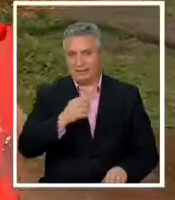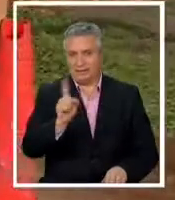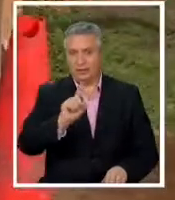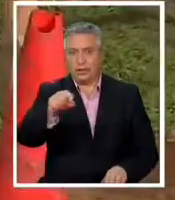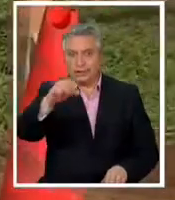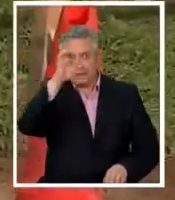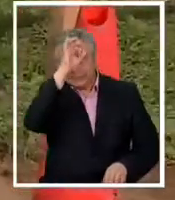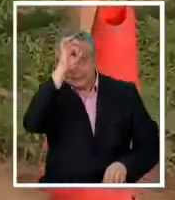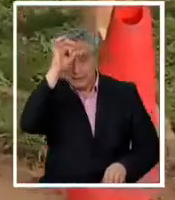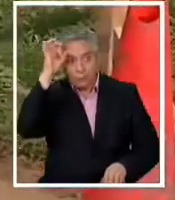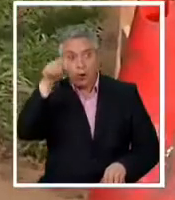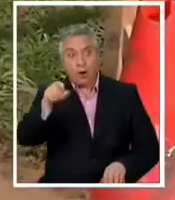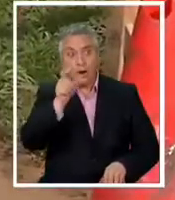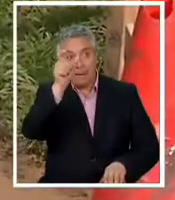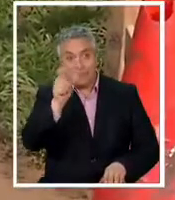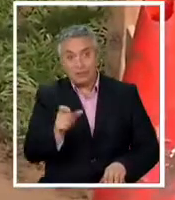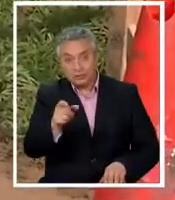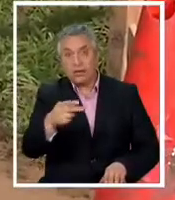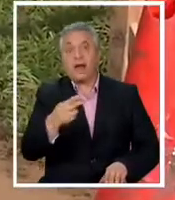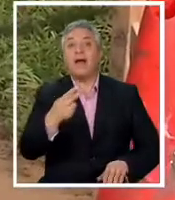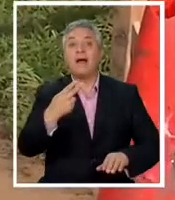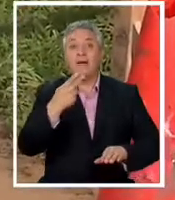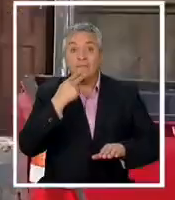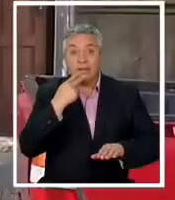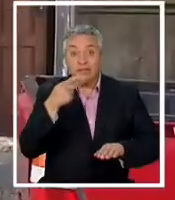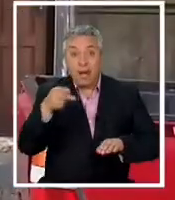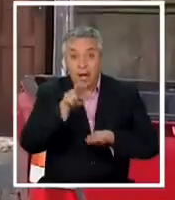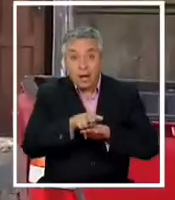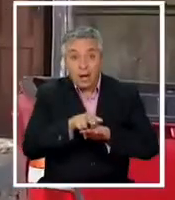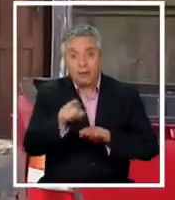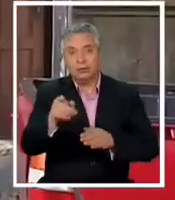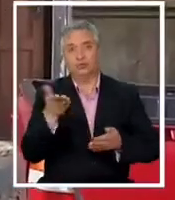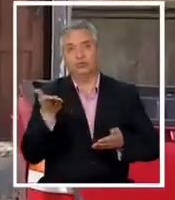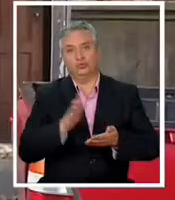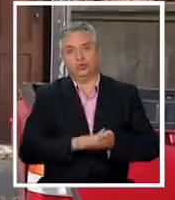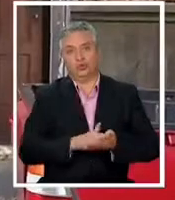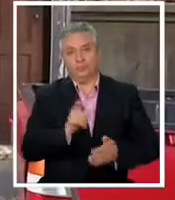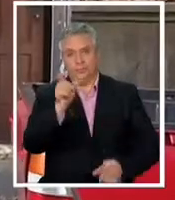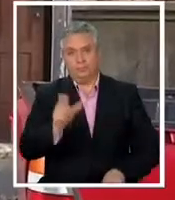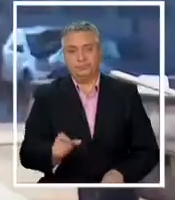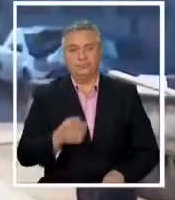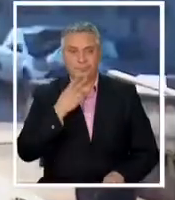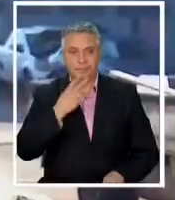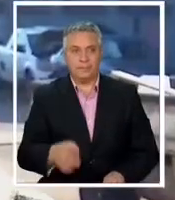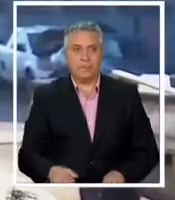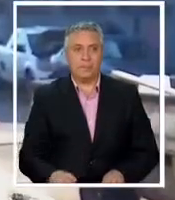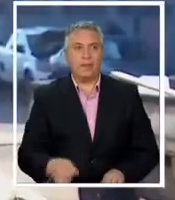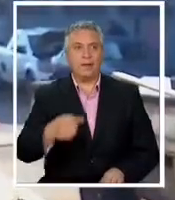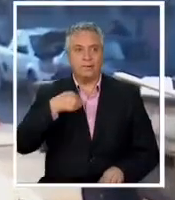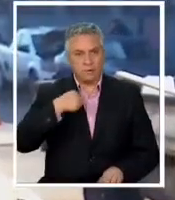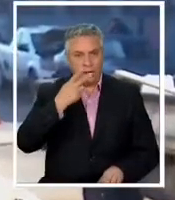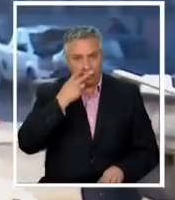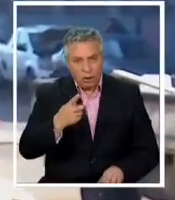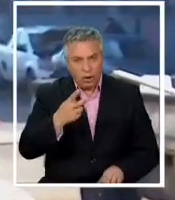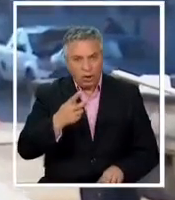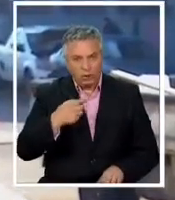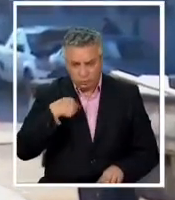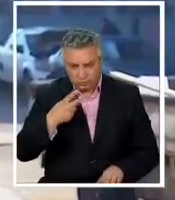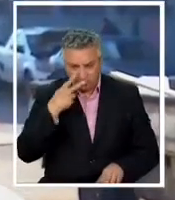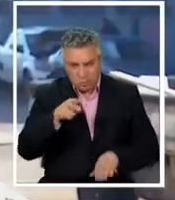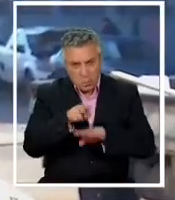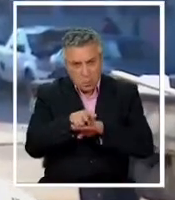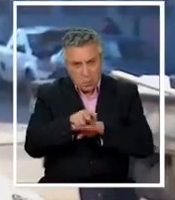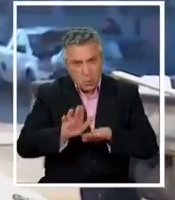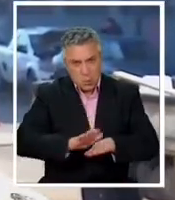esta mañana una persona que vivía en esta condición fue encontrada sin vida. Fui a ver al caballero inmediatamente, porque ahí me percaté que el caballero no se